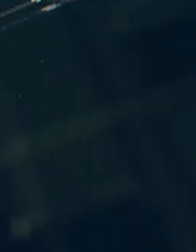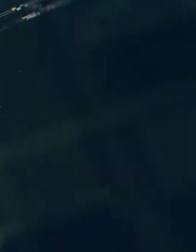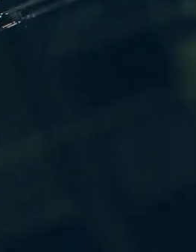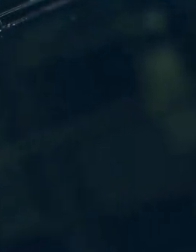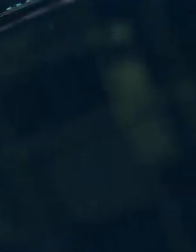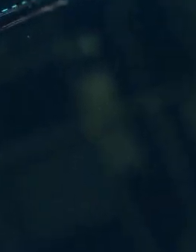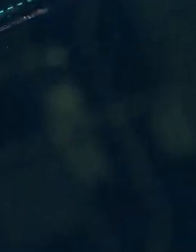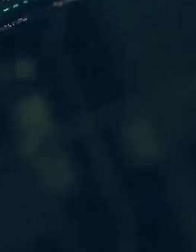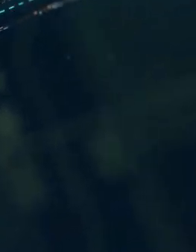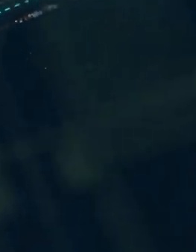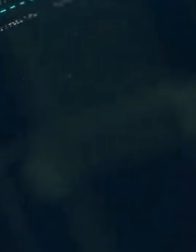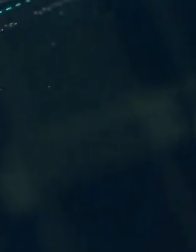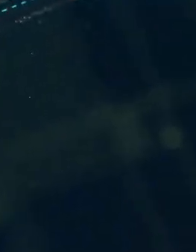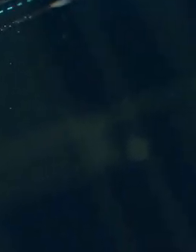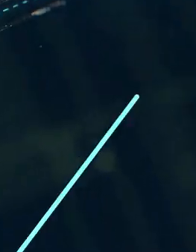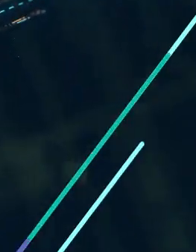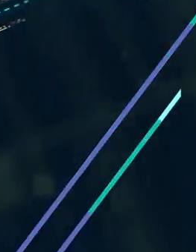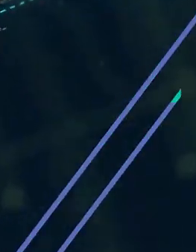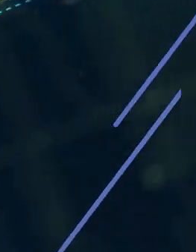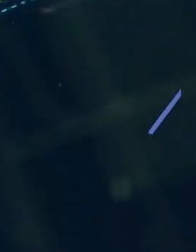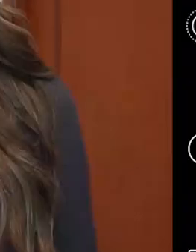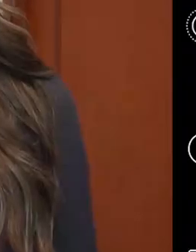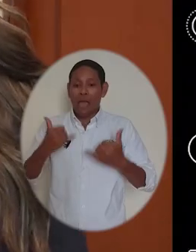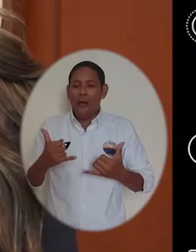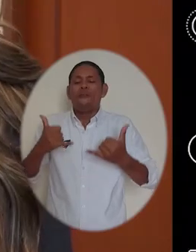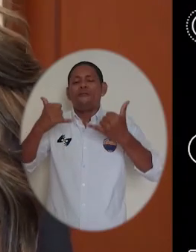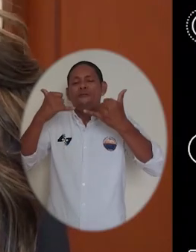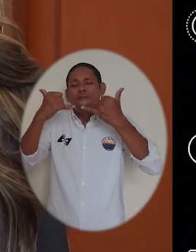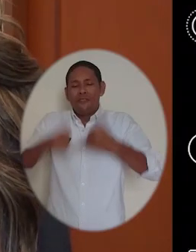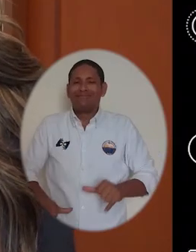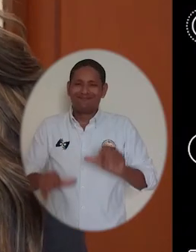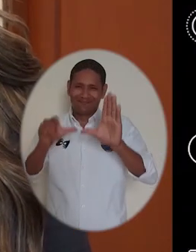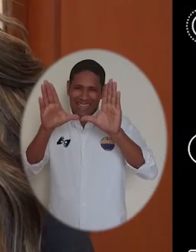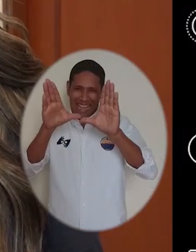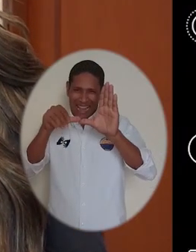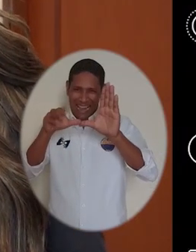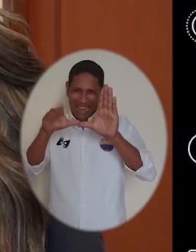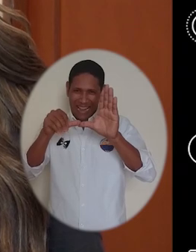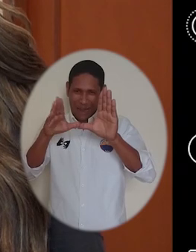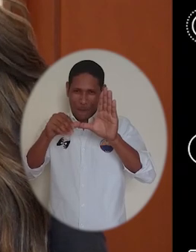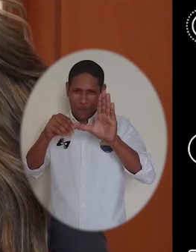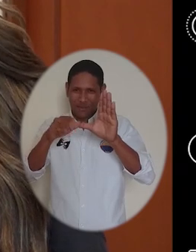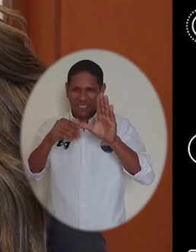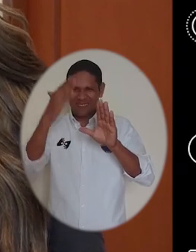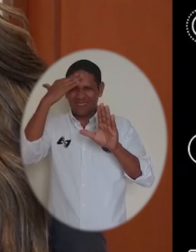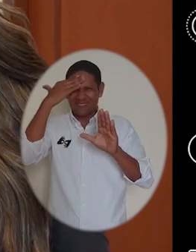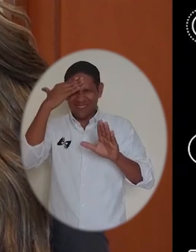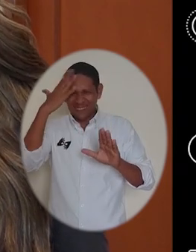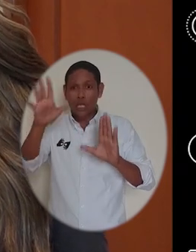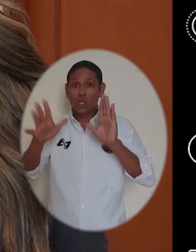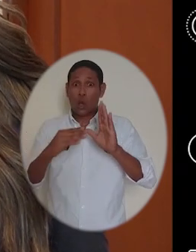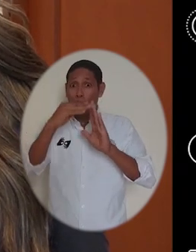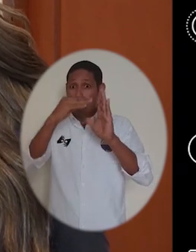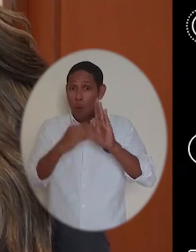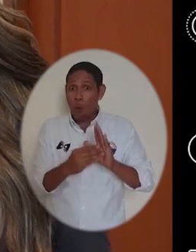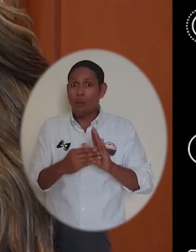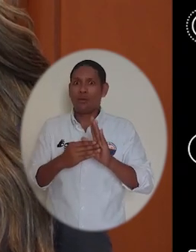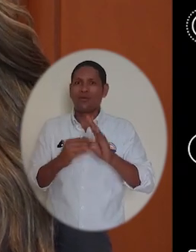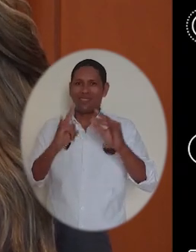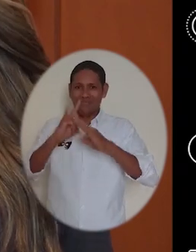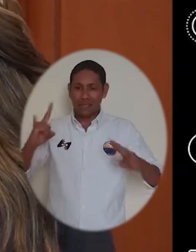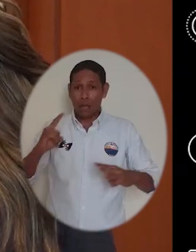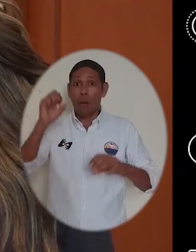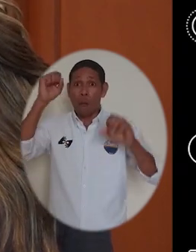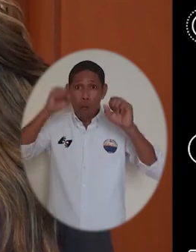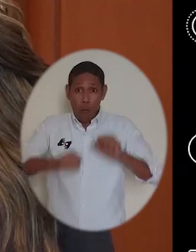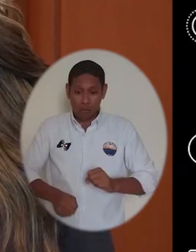Universidad del Magdalena Hemos llegado al final del Campus TV, programa institucional de la Universidad del Magdalena.